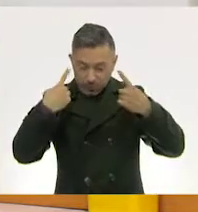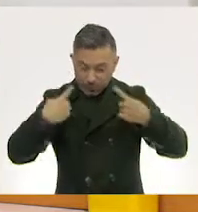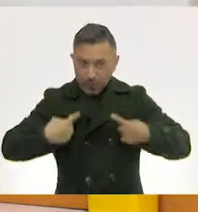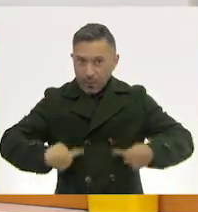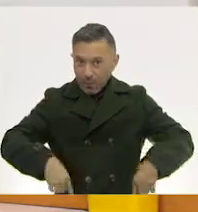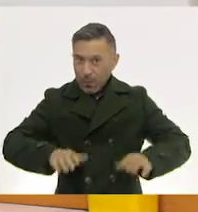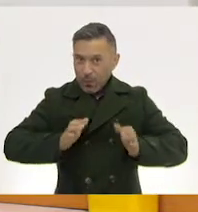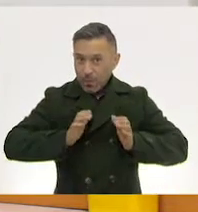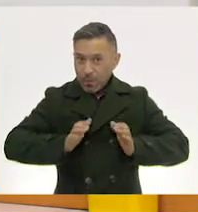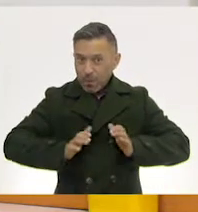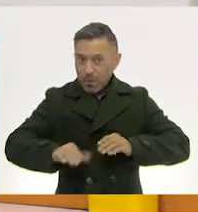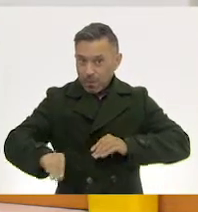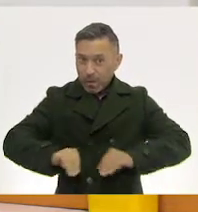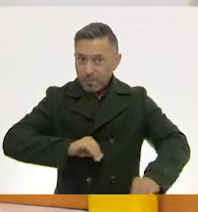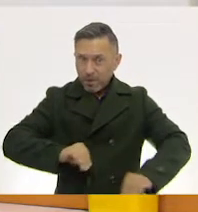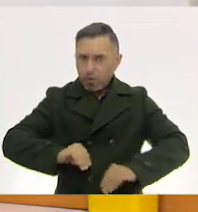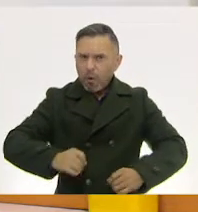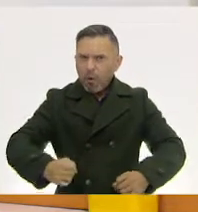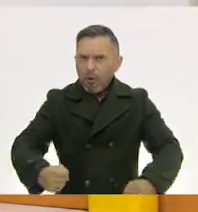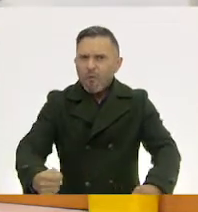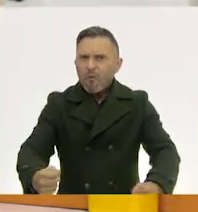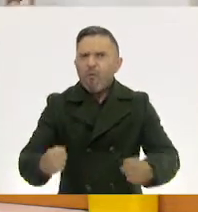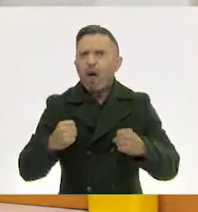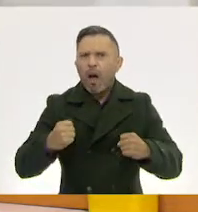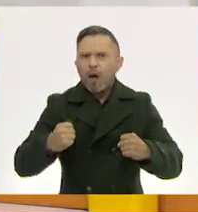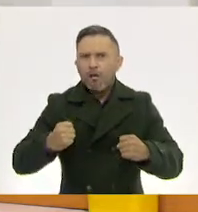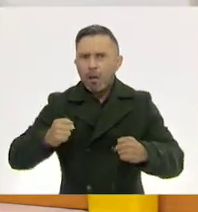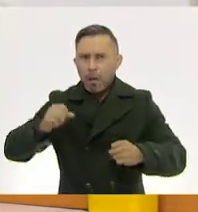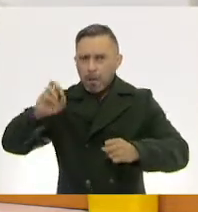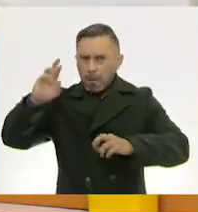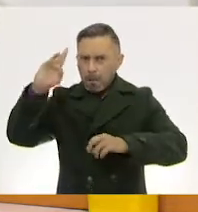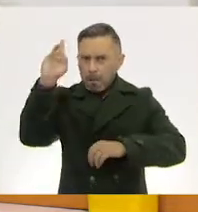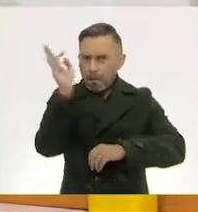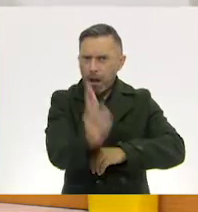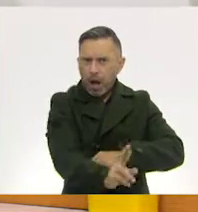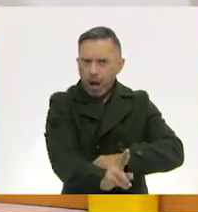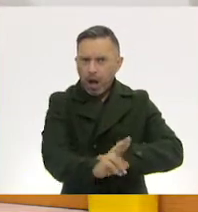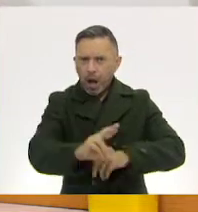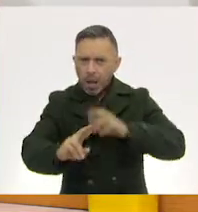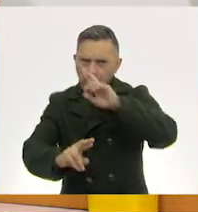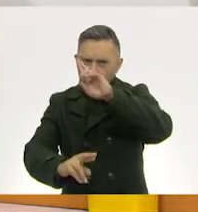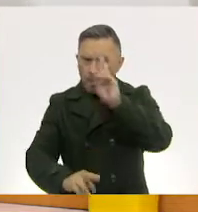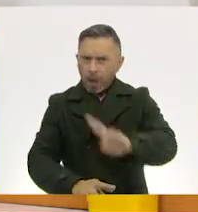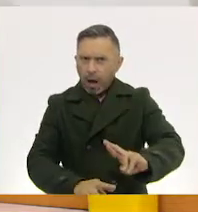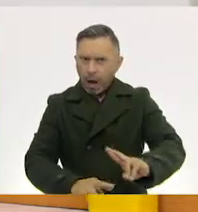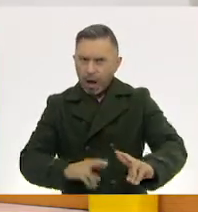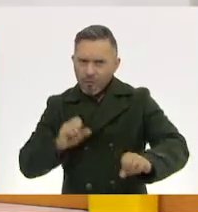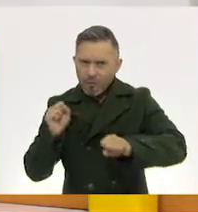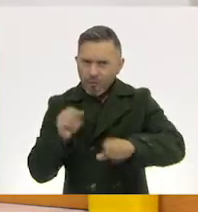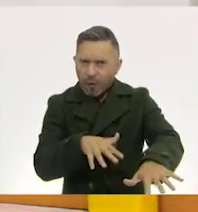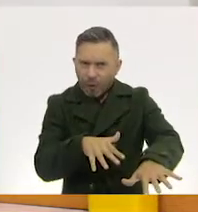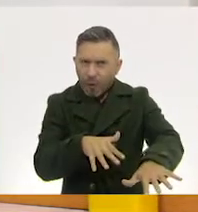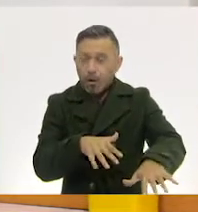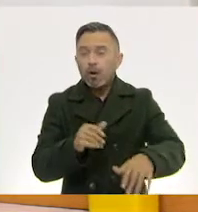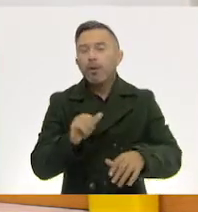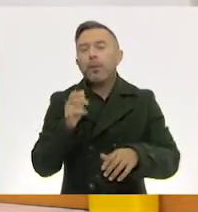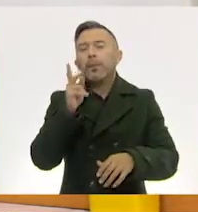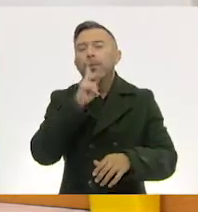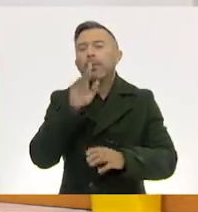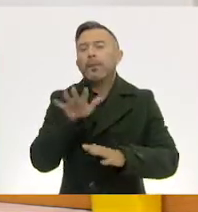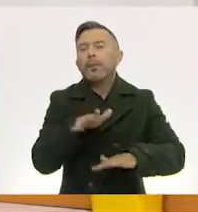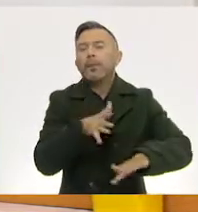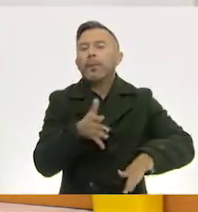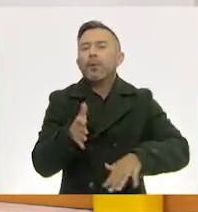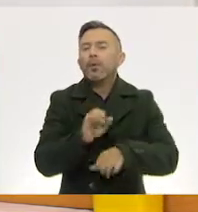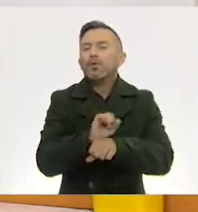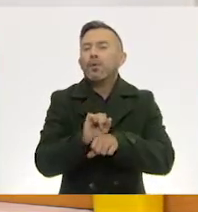es más fuerte, ¿no? Así es. es como suave como el viento. También, por ejemplo, cuando escribías,